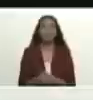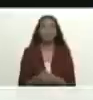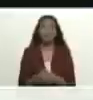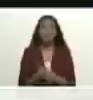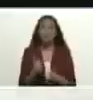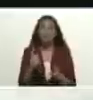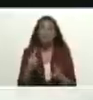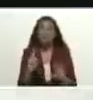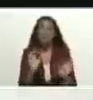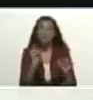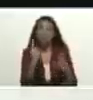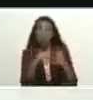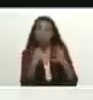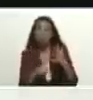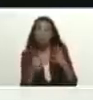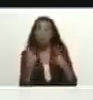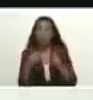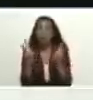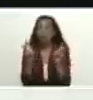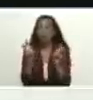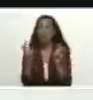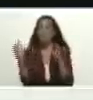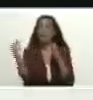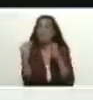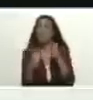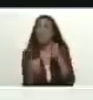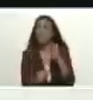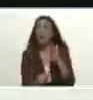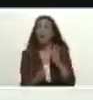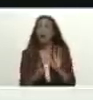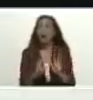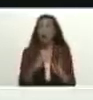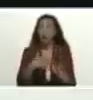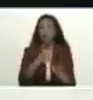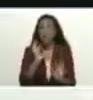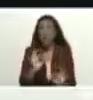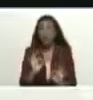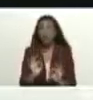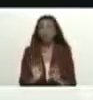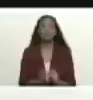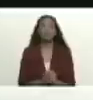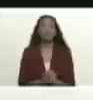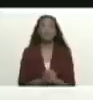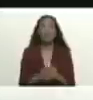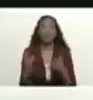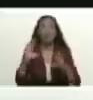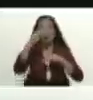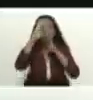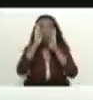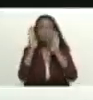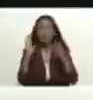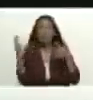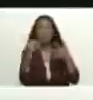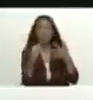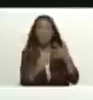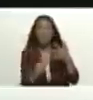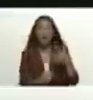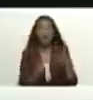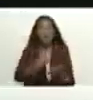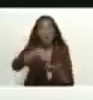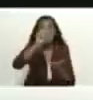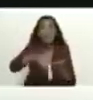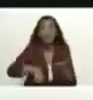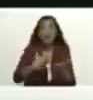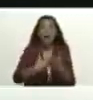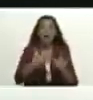estos entre algunos temas que hemos abordado se firmaron